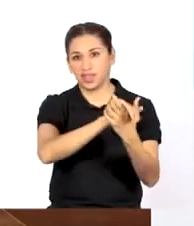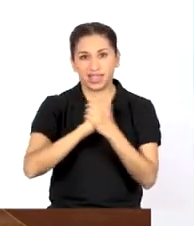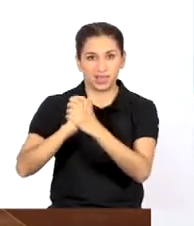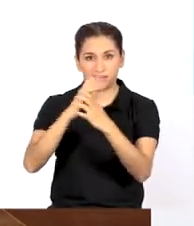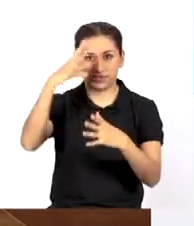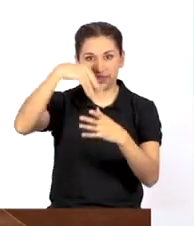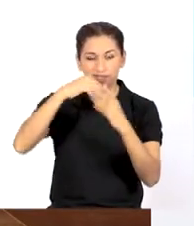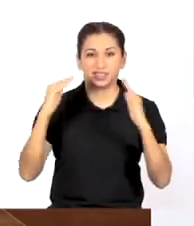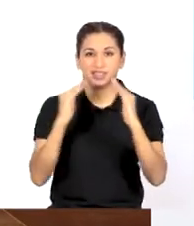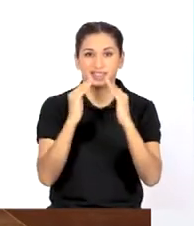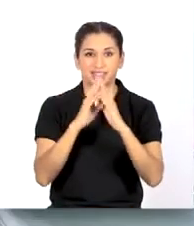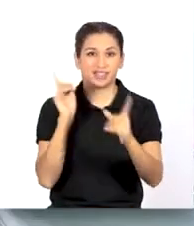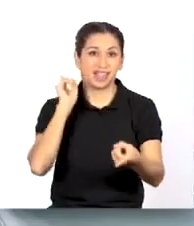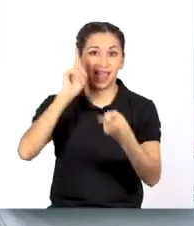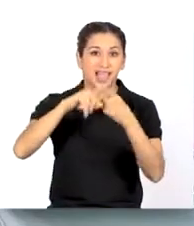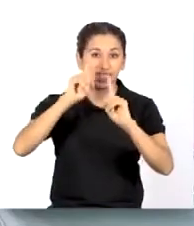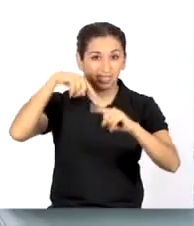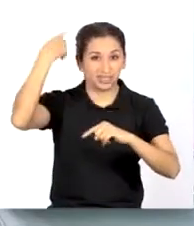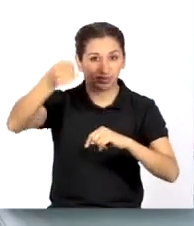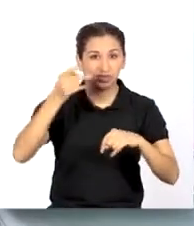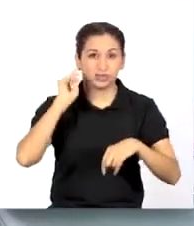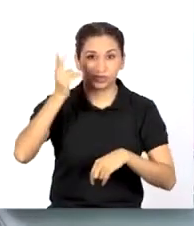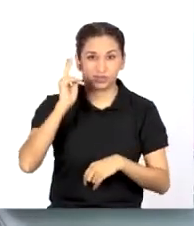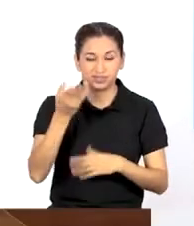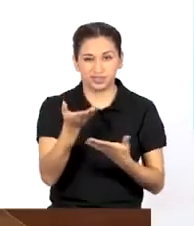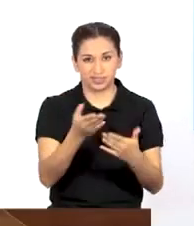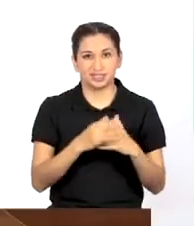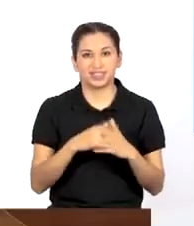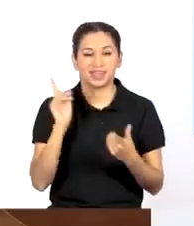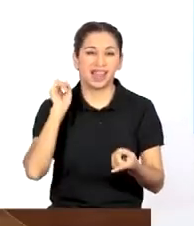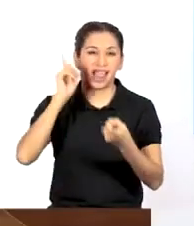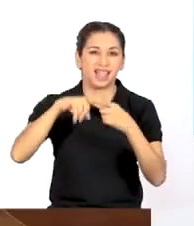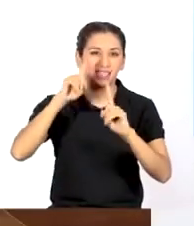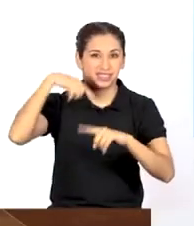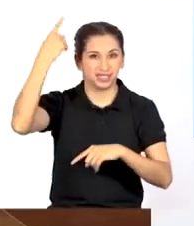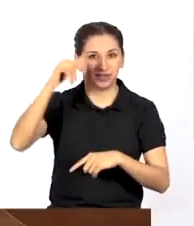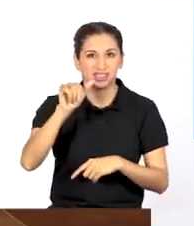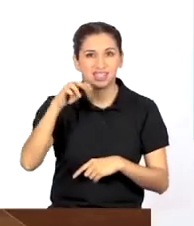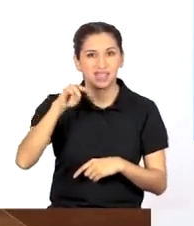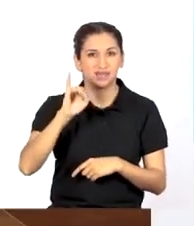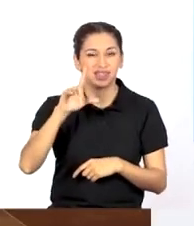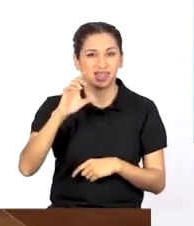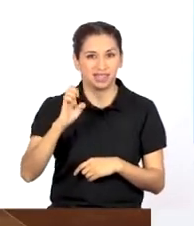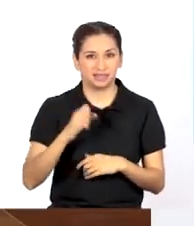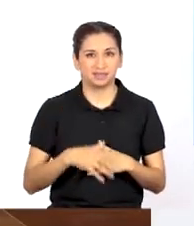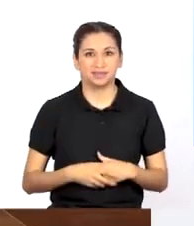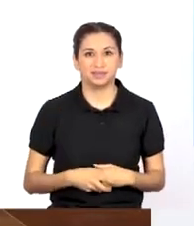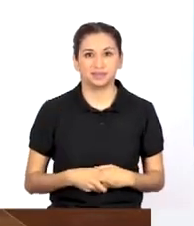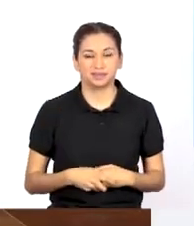amigas y amigos en casa. Hasta la próxima, profesora. Hasta la próxima, Yamile.